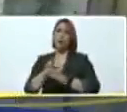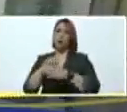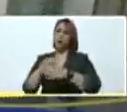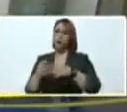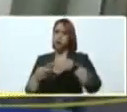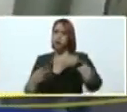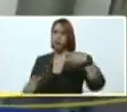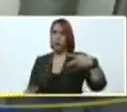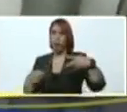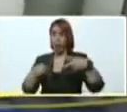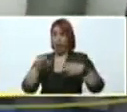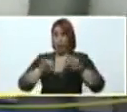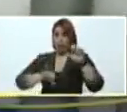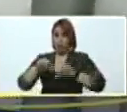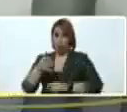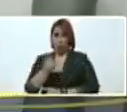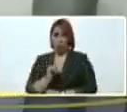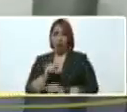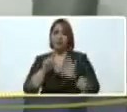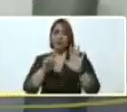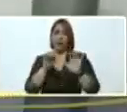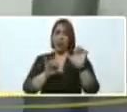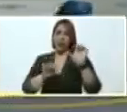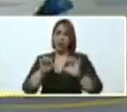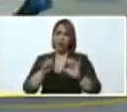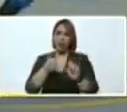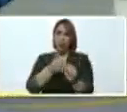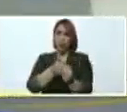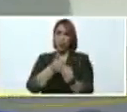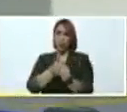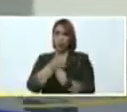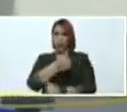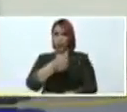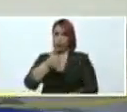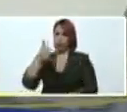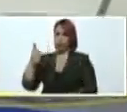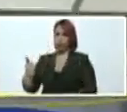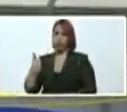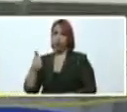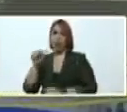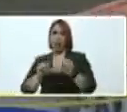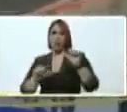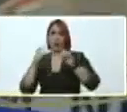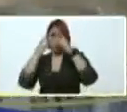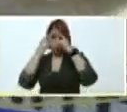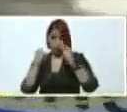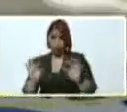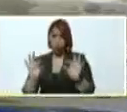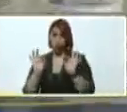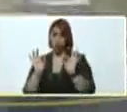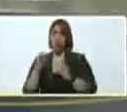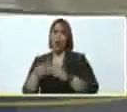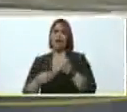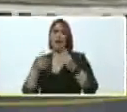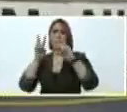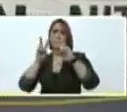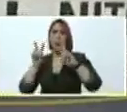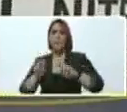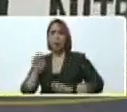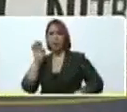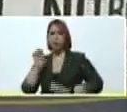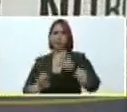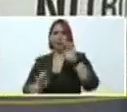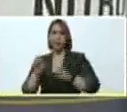Y este laboratorio cuenta con seis laboratorios auxiliares, que cada laboratorio se va a especializar en hacer un diagnóstico